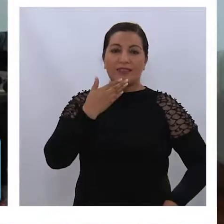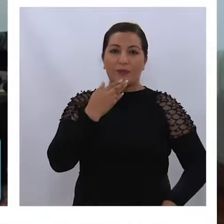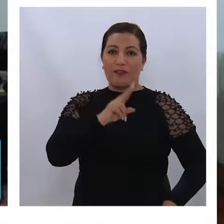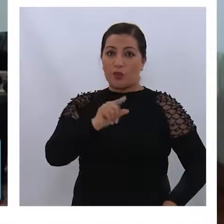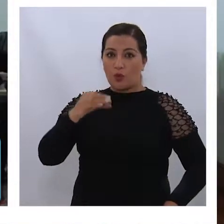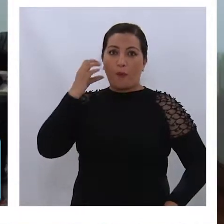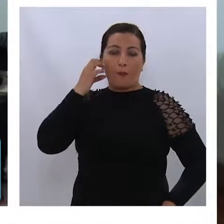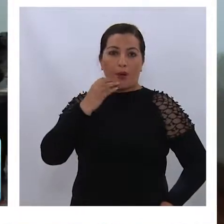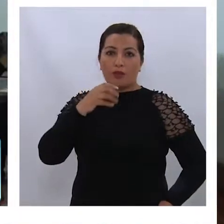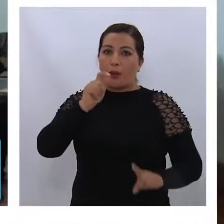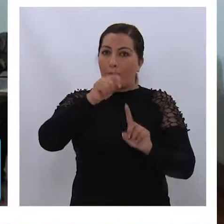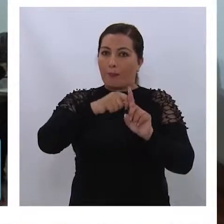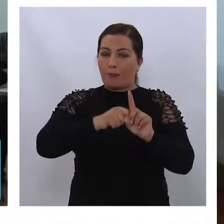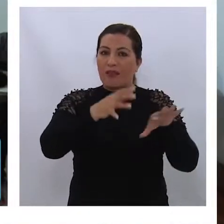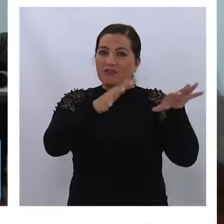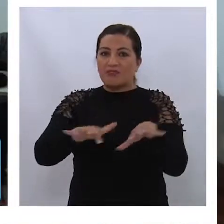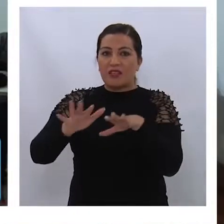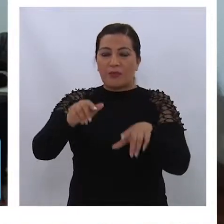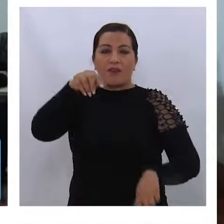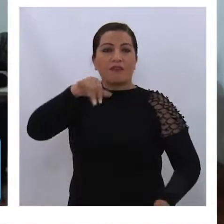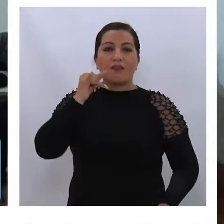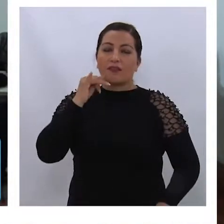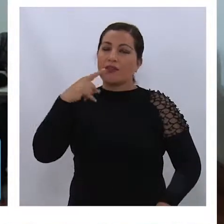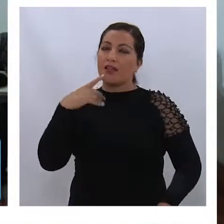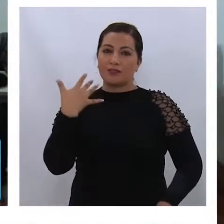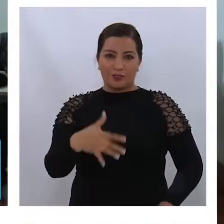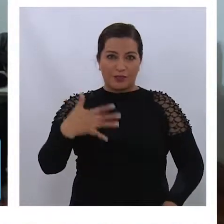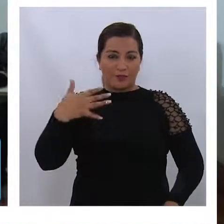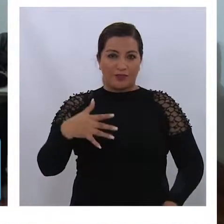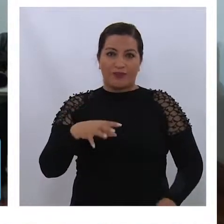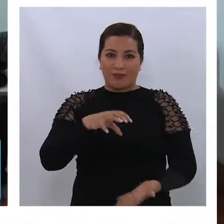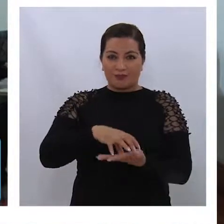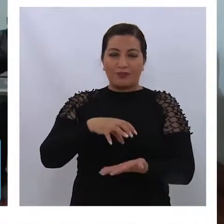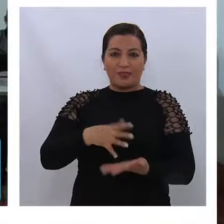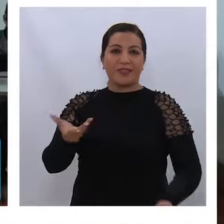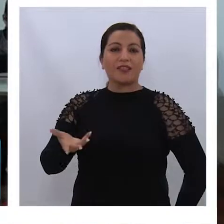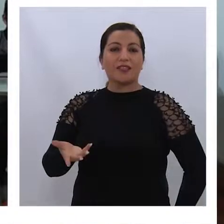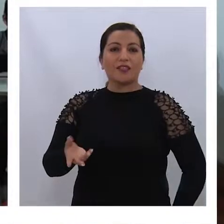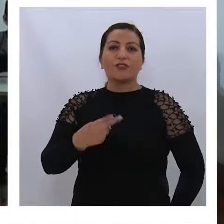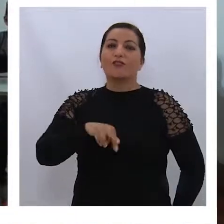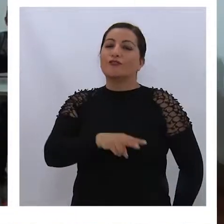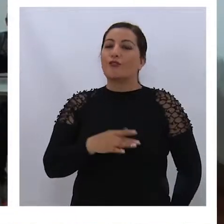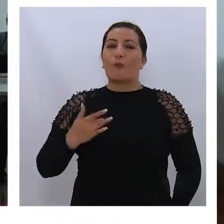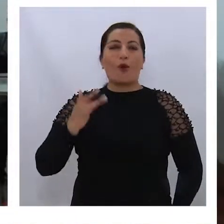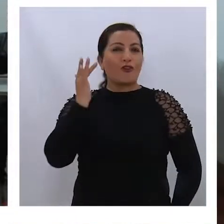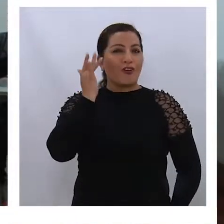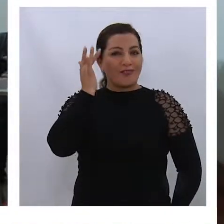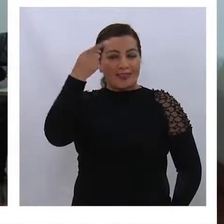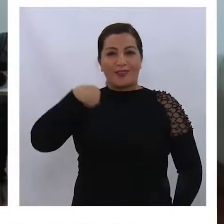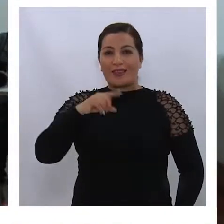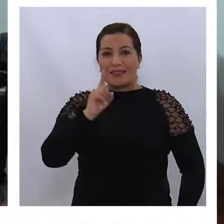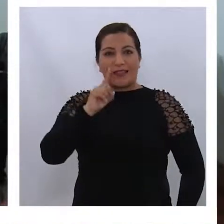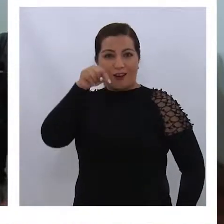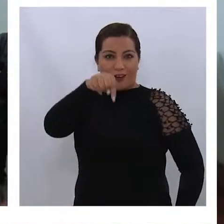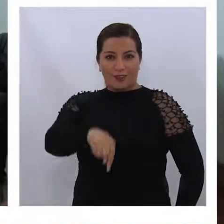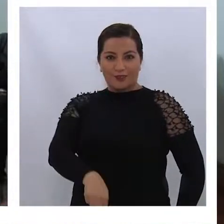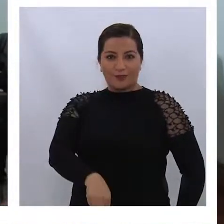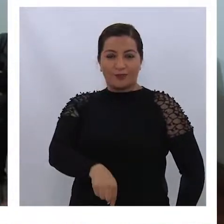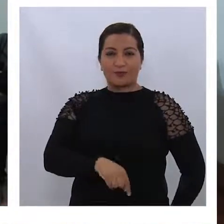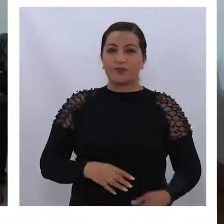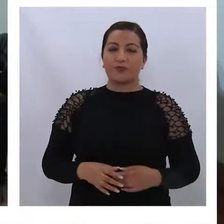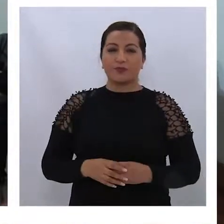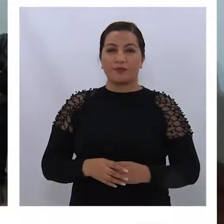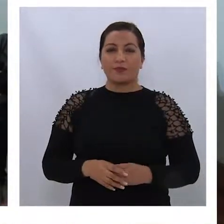el 21 de mayo, el mes del mar, que para nosotros acá en Iquique es tan importante además en esta región. Así que estamos muy contentos de poder tener hoy día